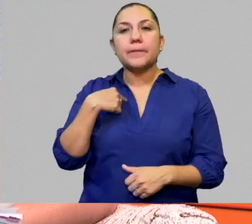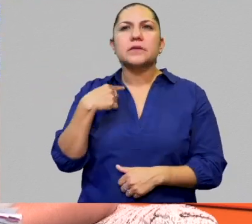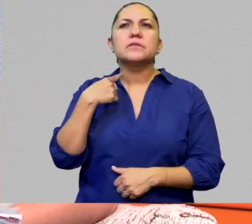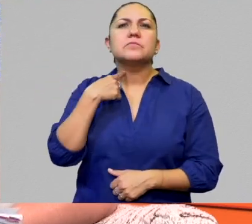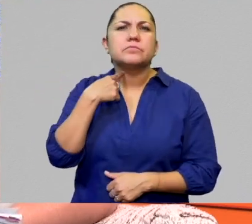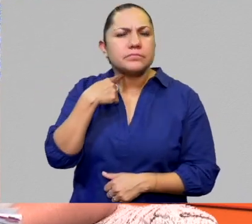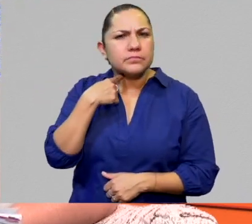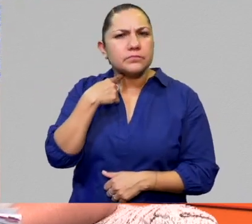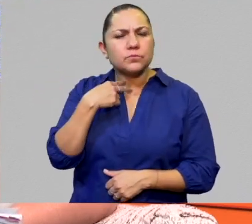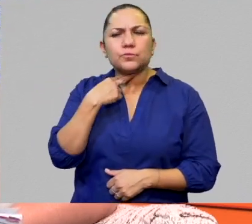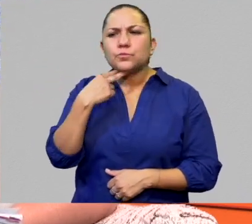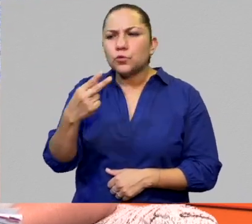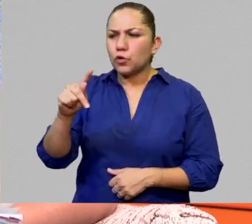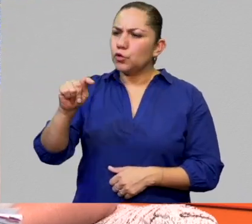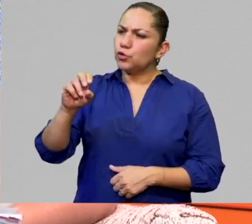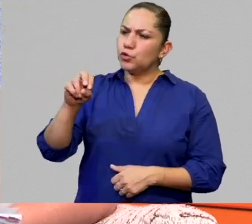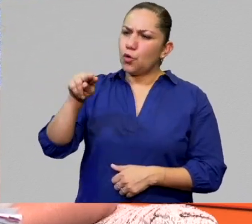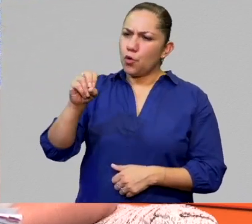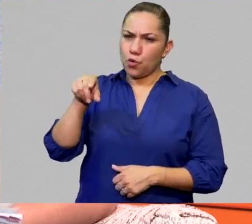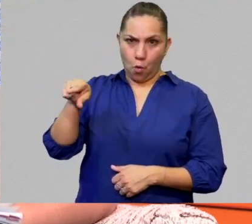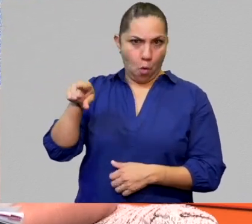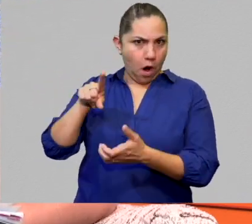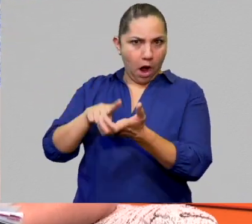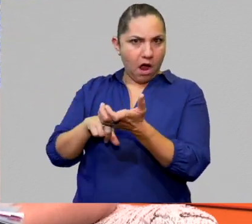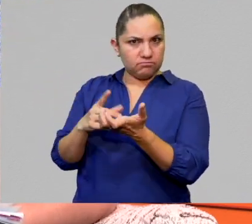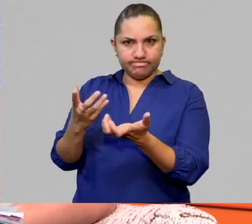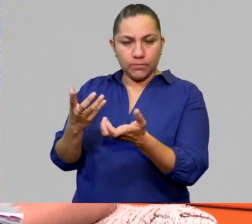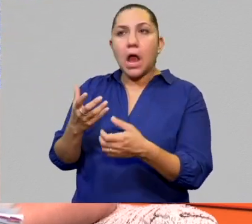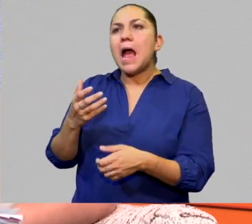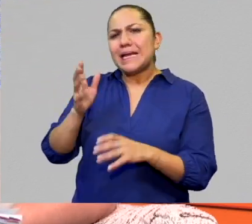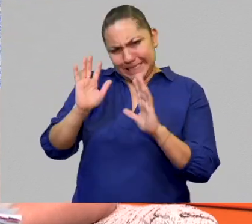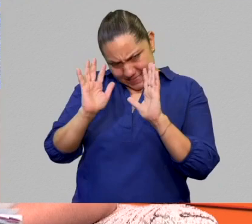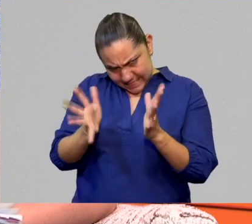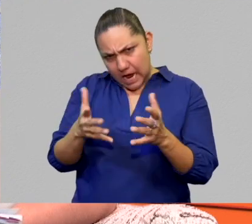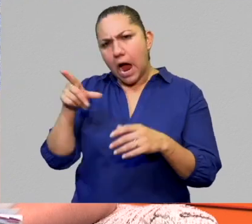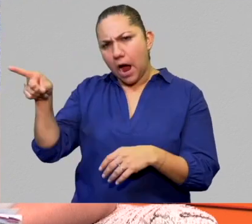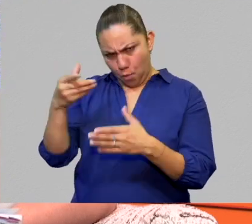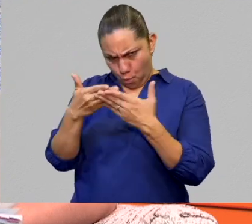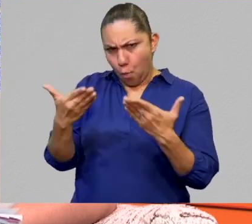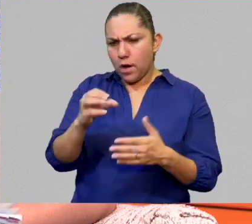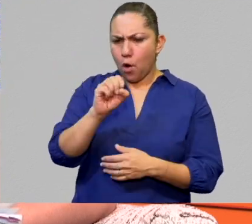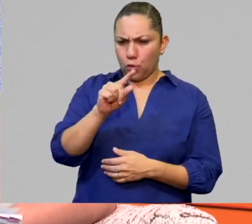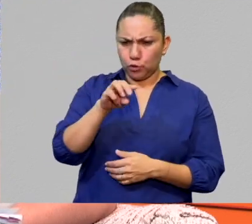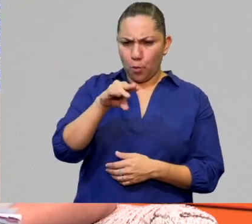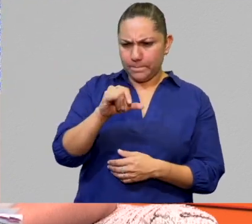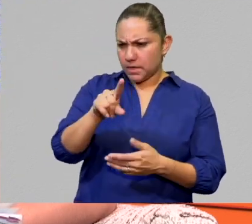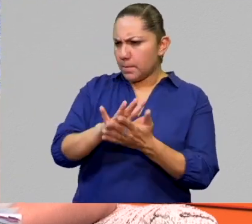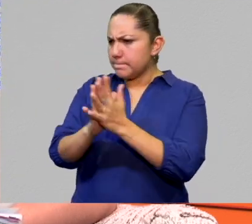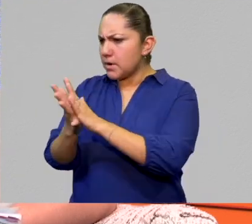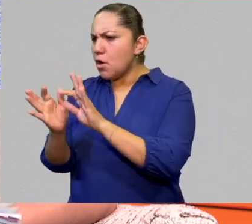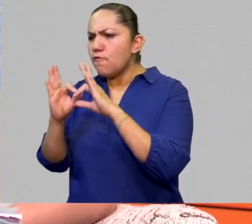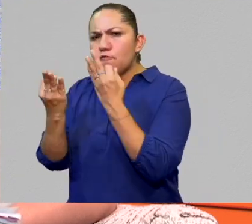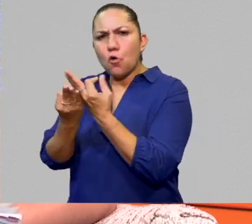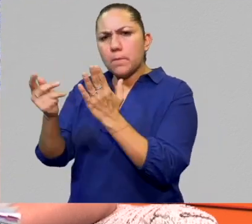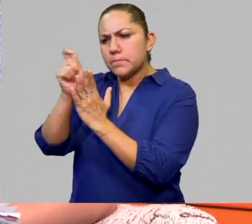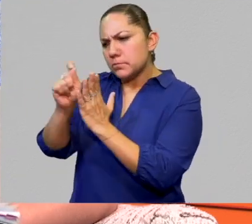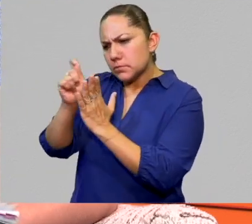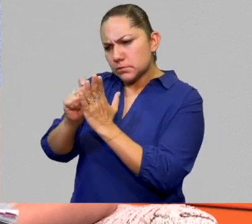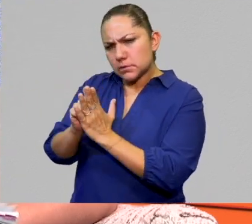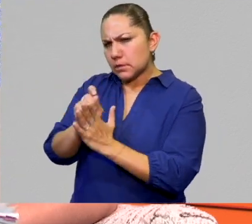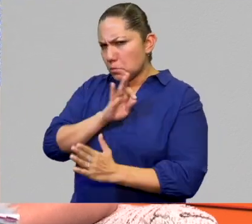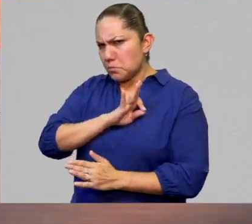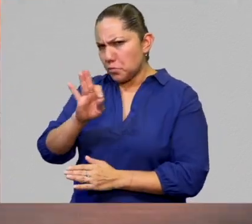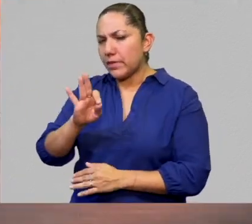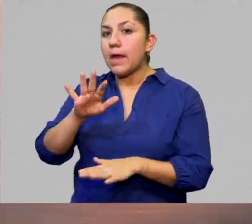aunque está sistematizado el idioma, o ya existe una norma de escritura del otomí, del Ñañú,